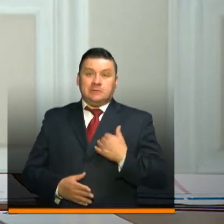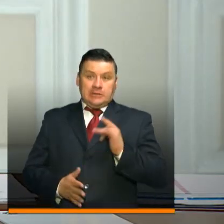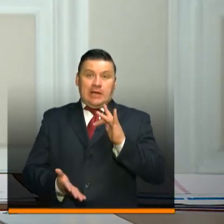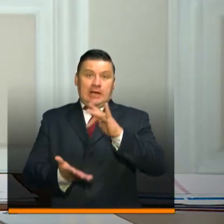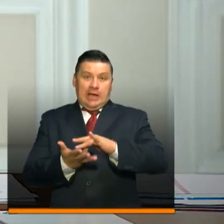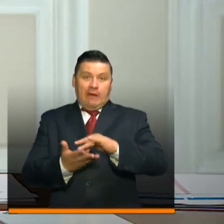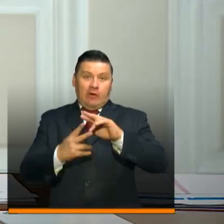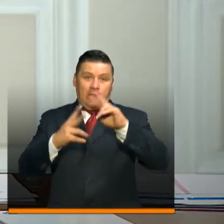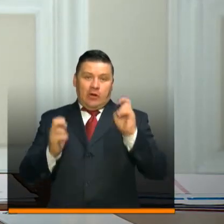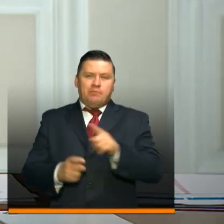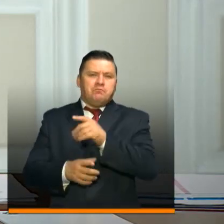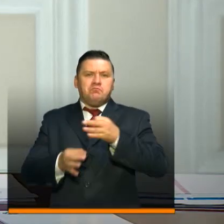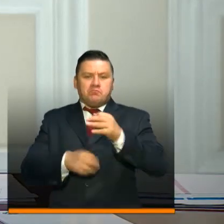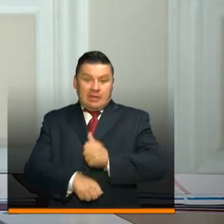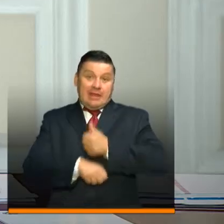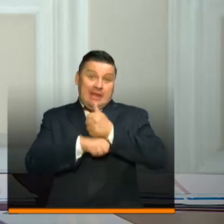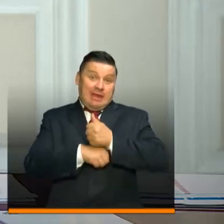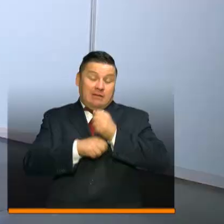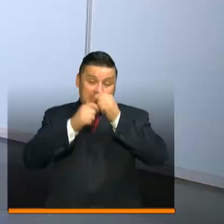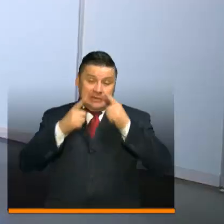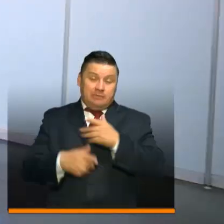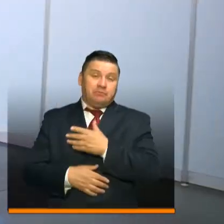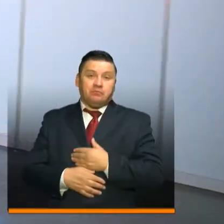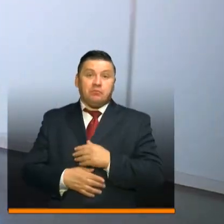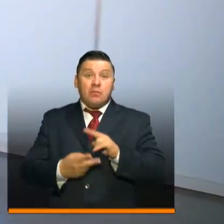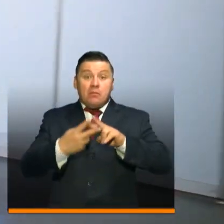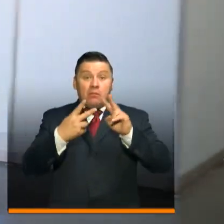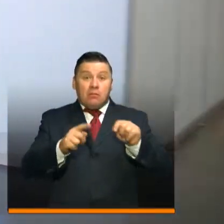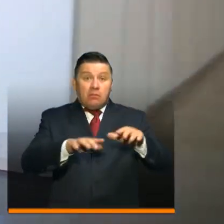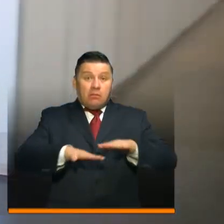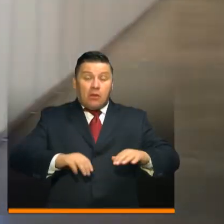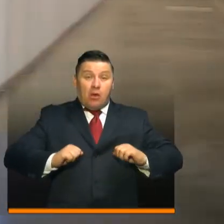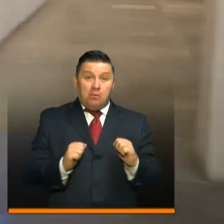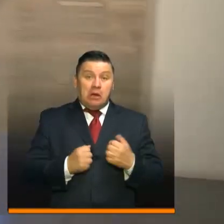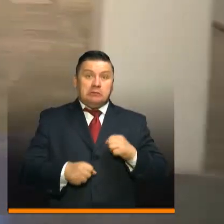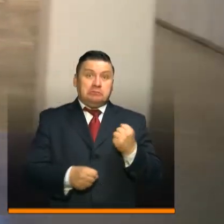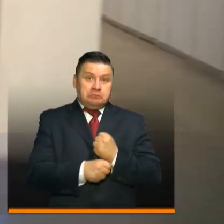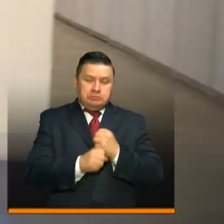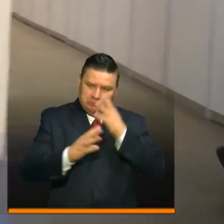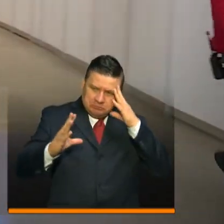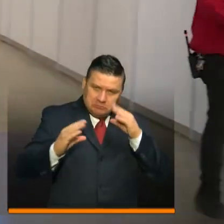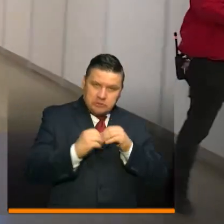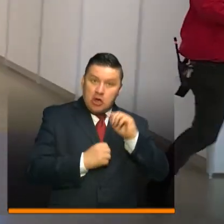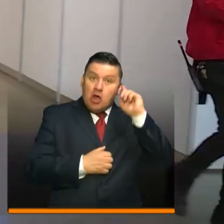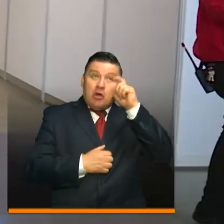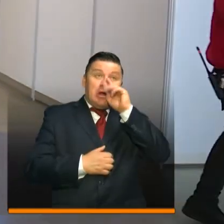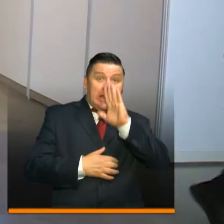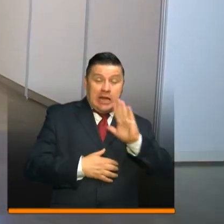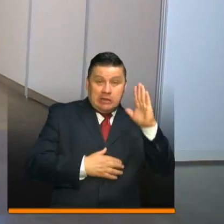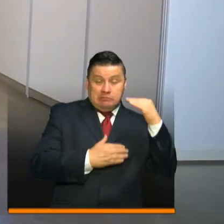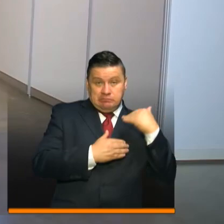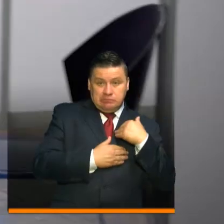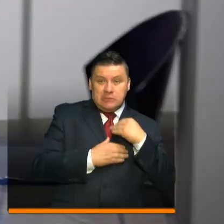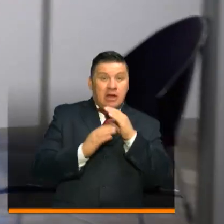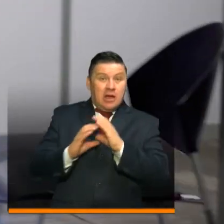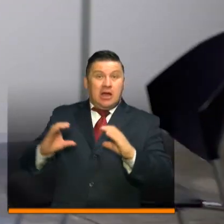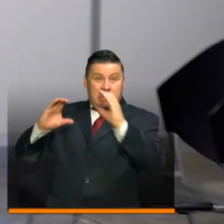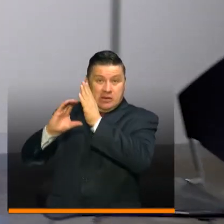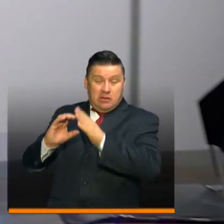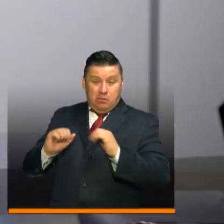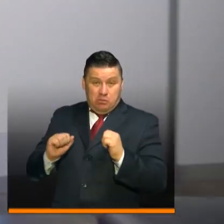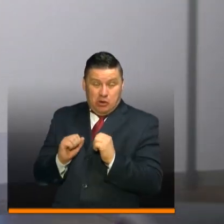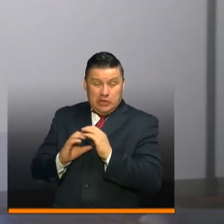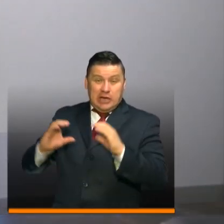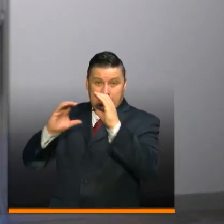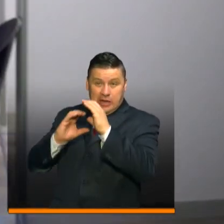El jefe de Estado explicó que en el recinto ferial en Bogotá se está haciendo un trabajo articulado del gobierno nacional, la Cámara de Comercio de